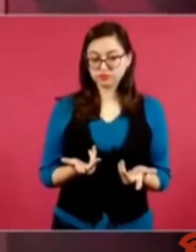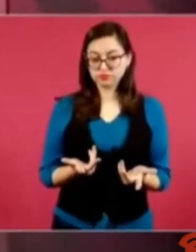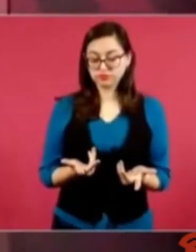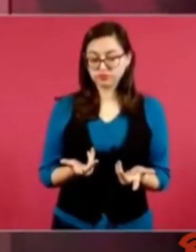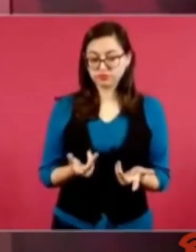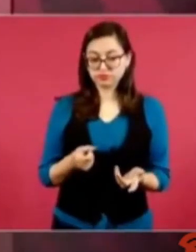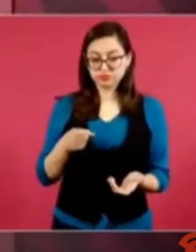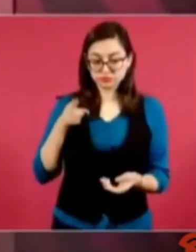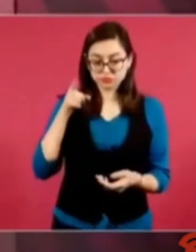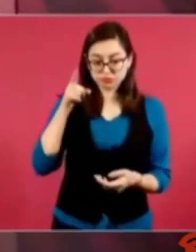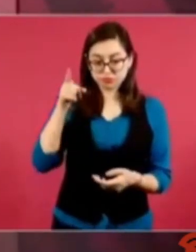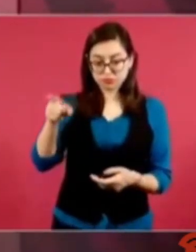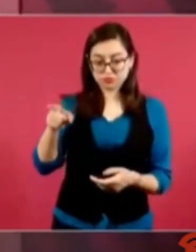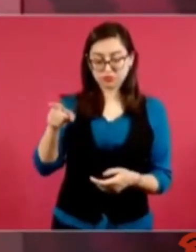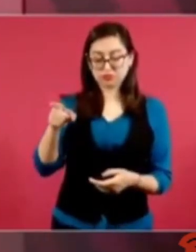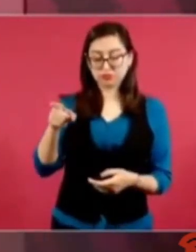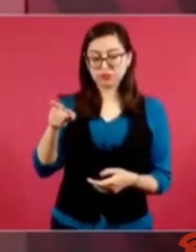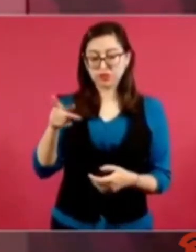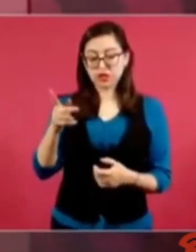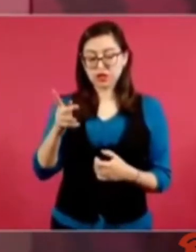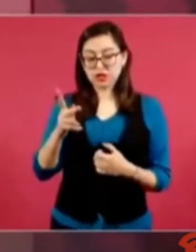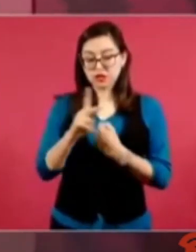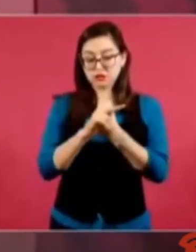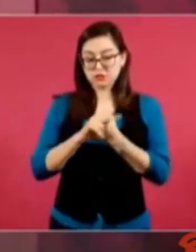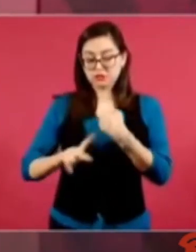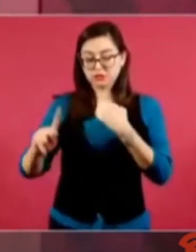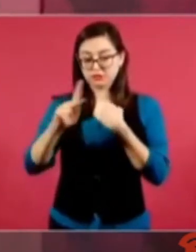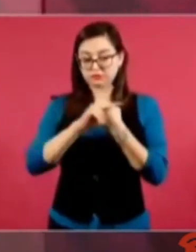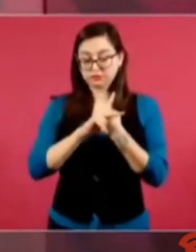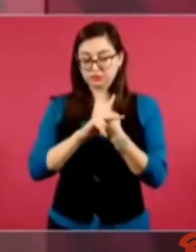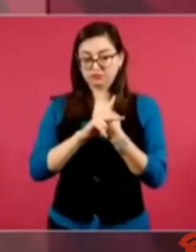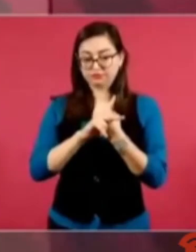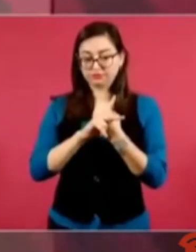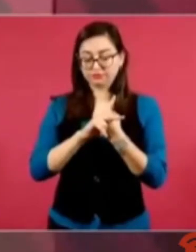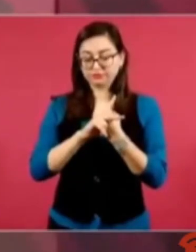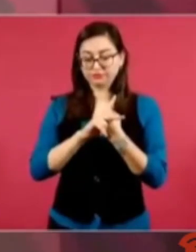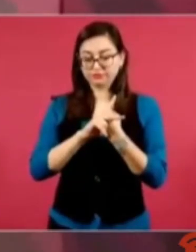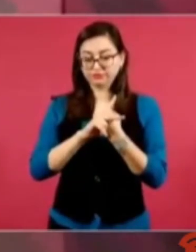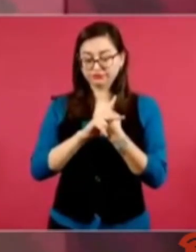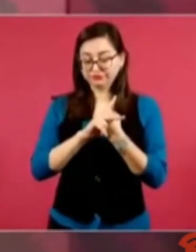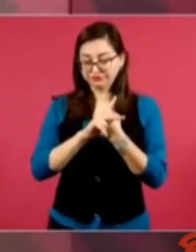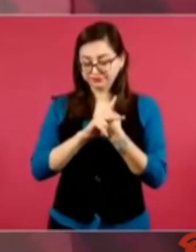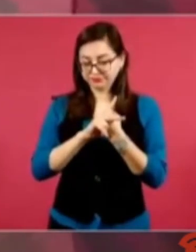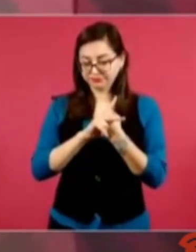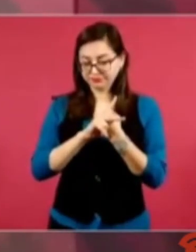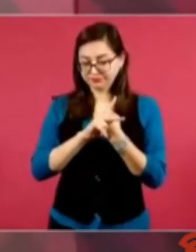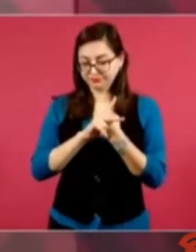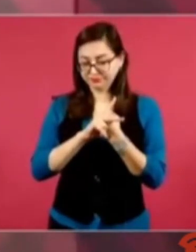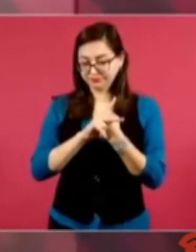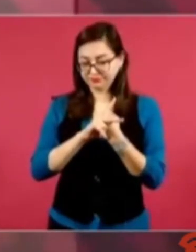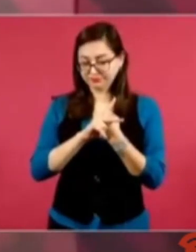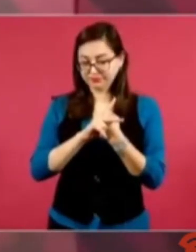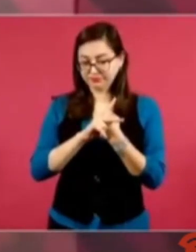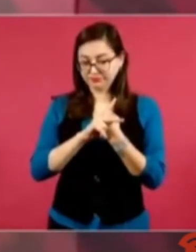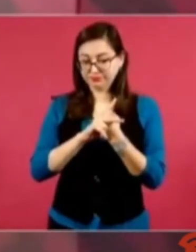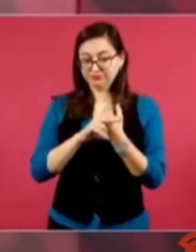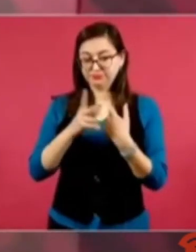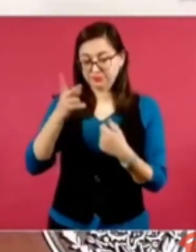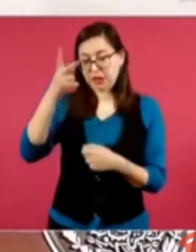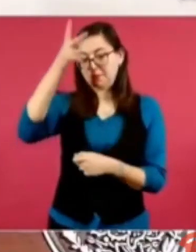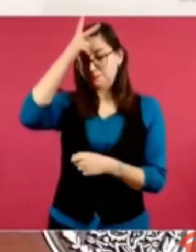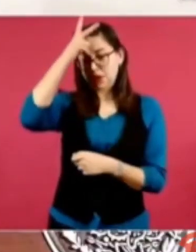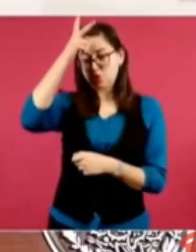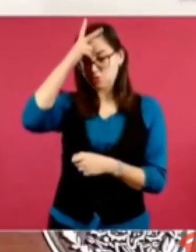legal, legítimo, del Perú,